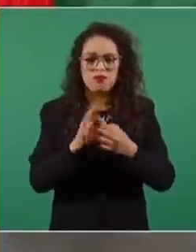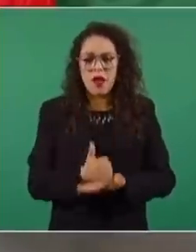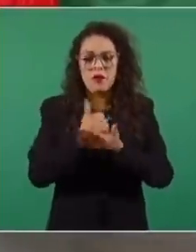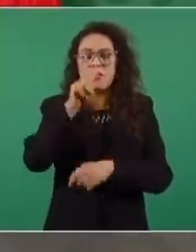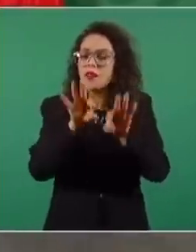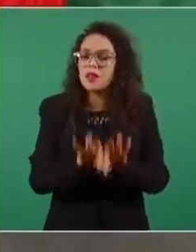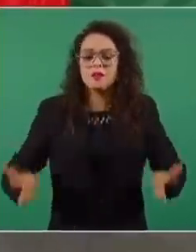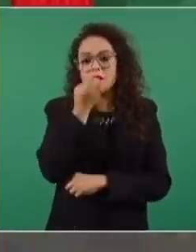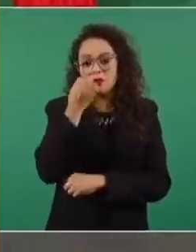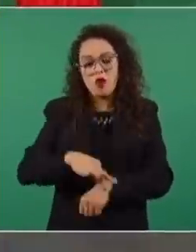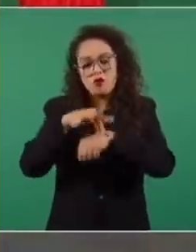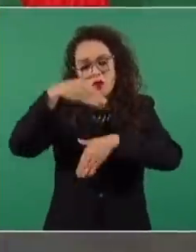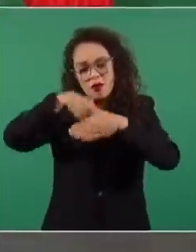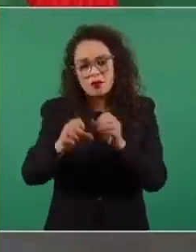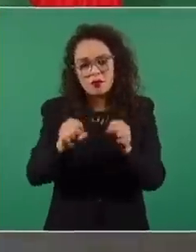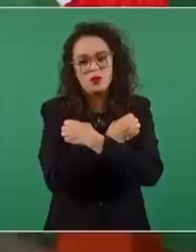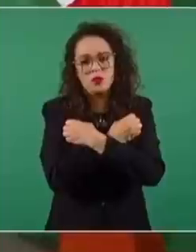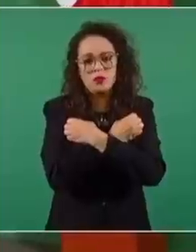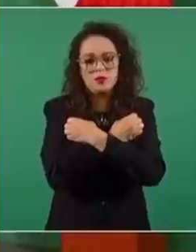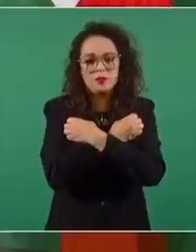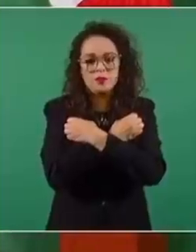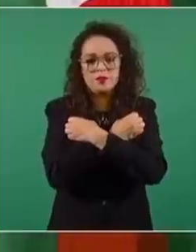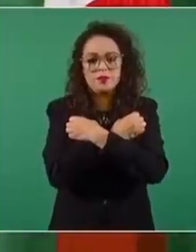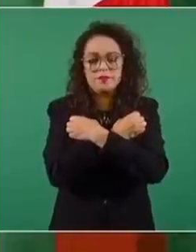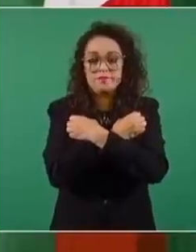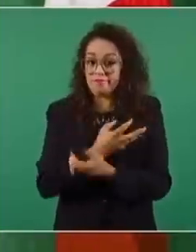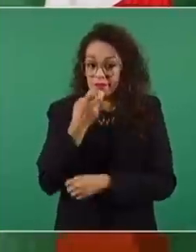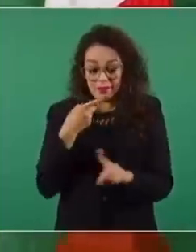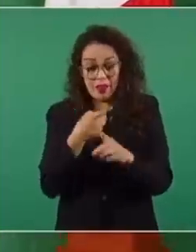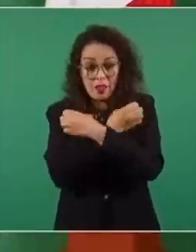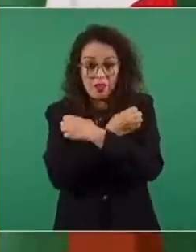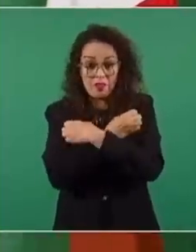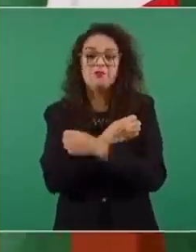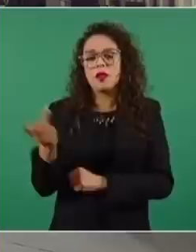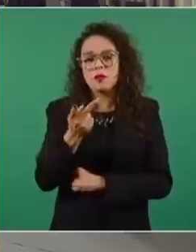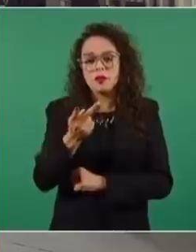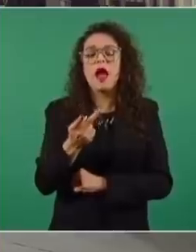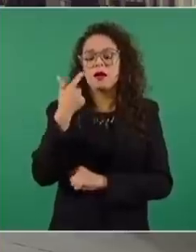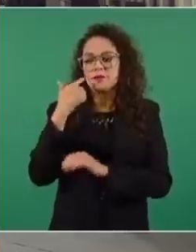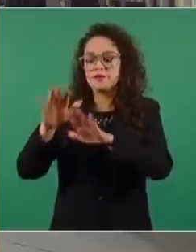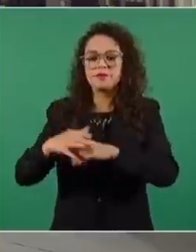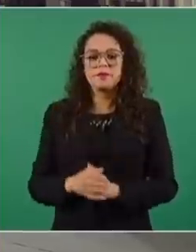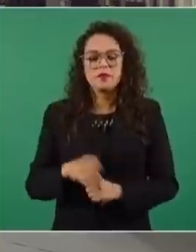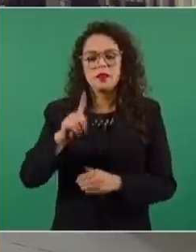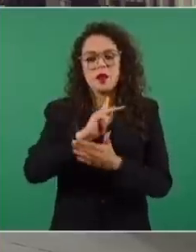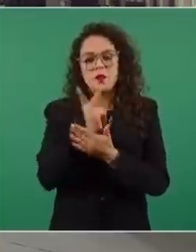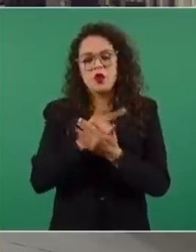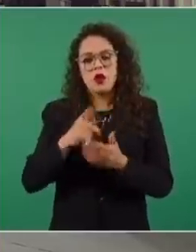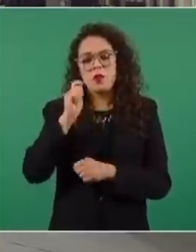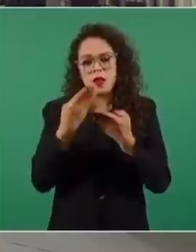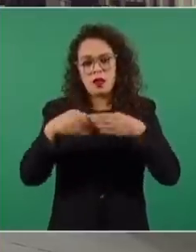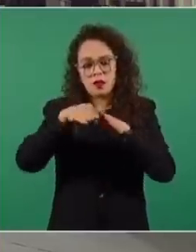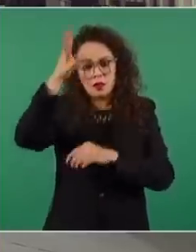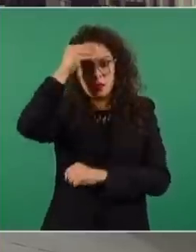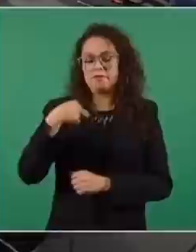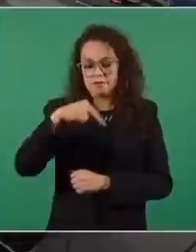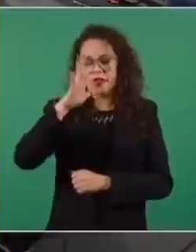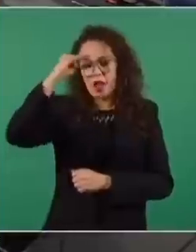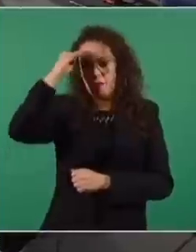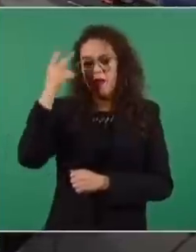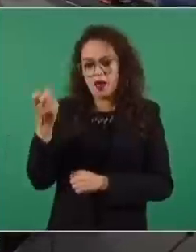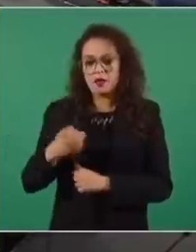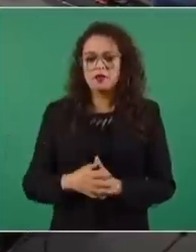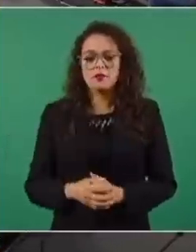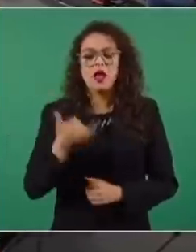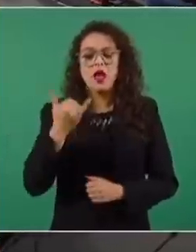el regreso a clases, es importante la educación, la educación es la que nos permite ser libres. El programa Aprende en Casa continuará si los padres decidan no llevarlos? Sí, va a...